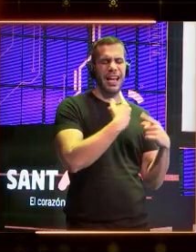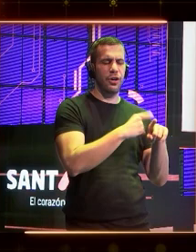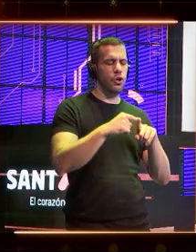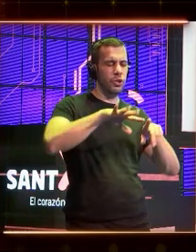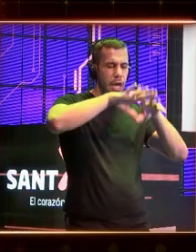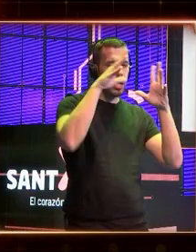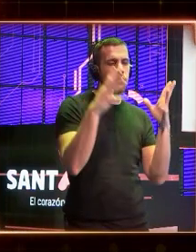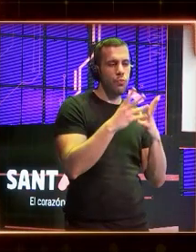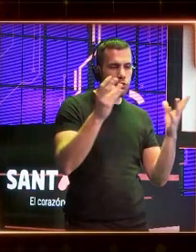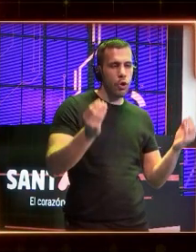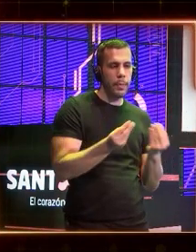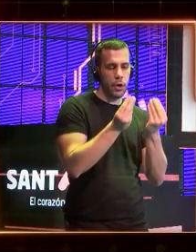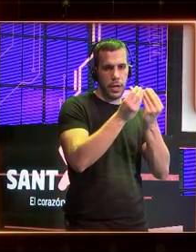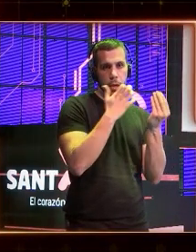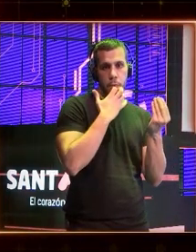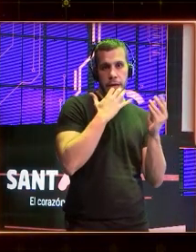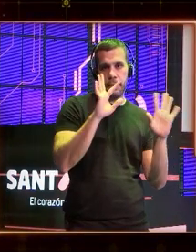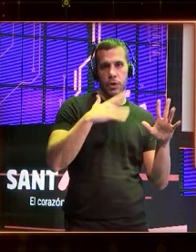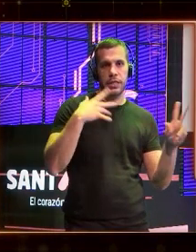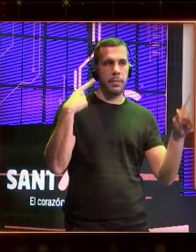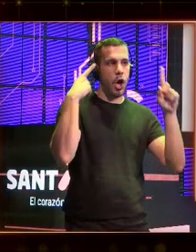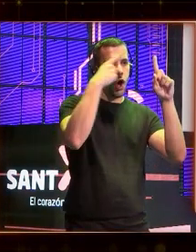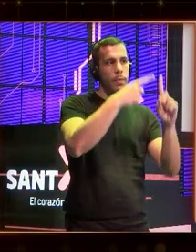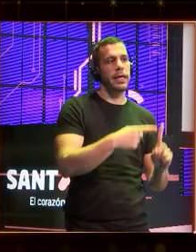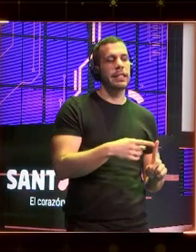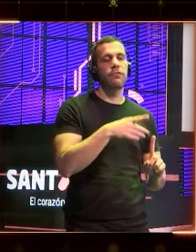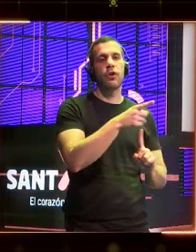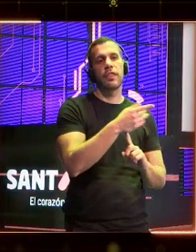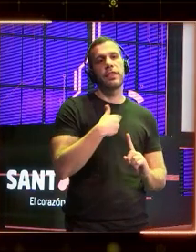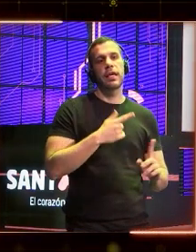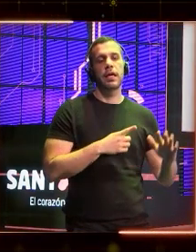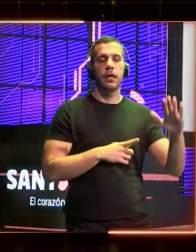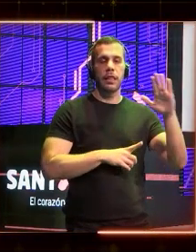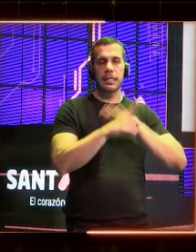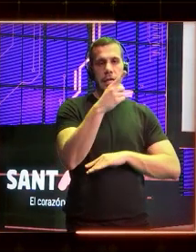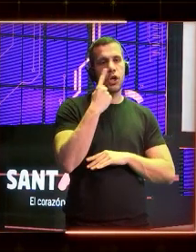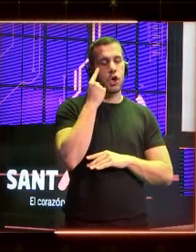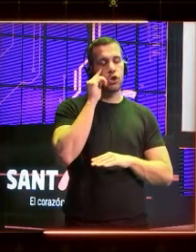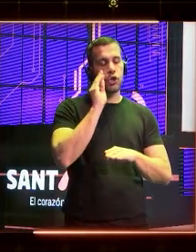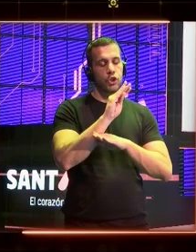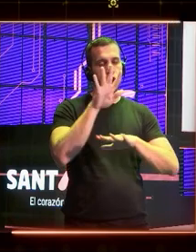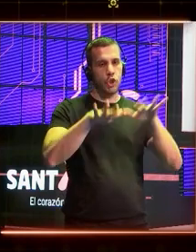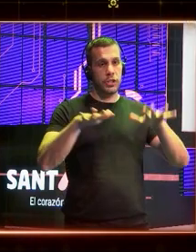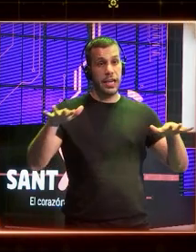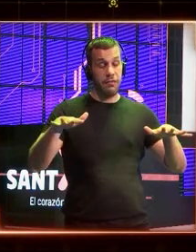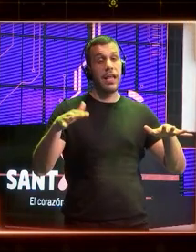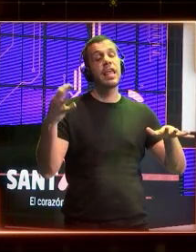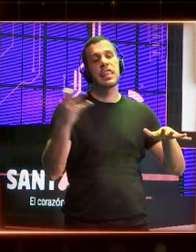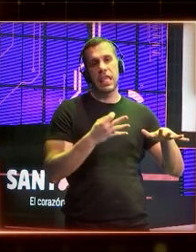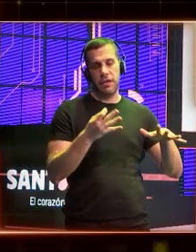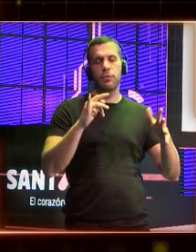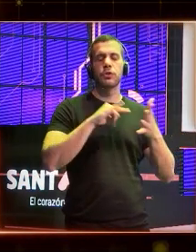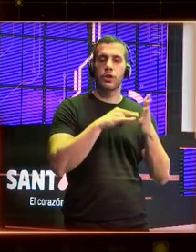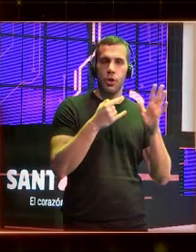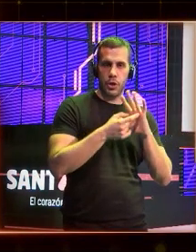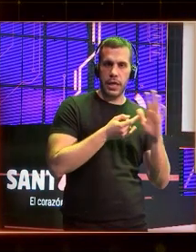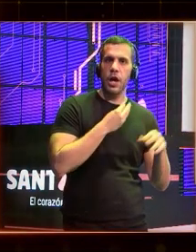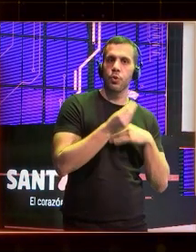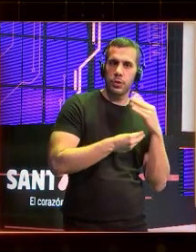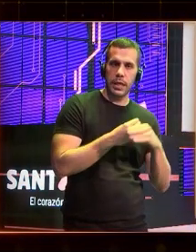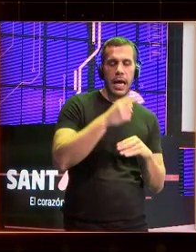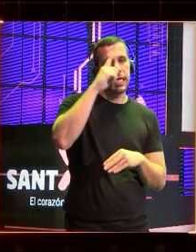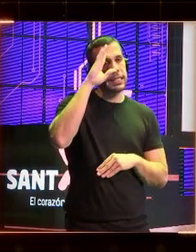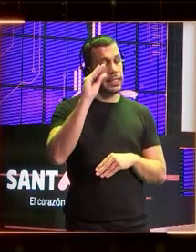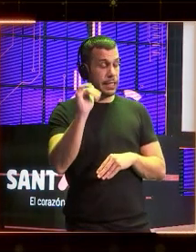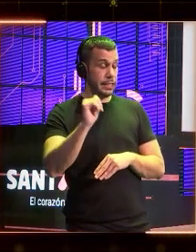que están muy bien definidos, por ejemplo, con los objetivos de desarrollo sostenible, tenemos que utilizar la tecnología, tenemos que utilizar la inteligencia